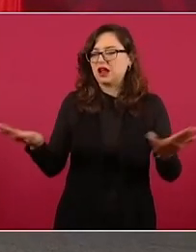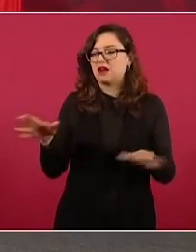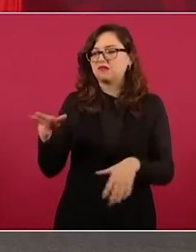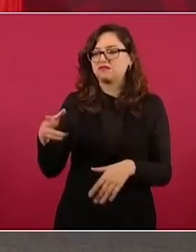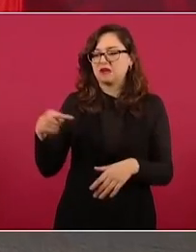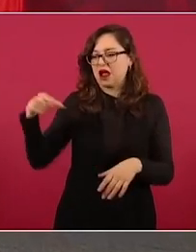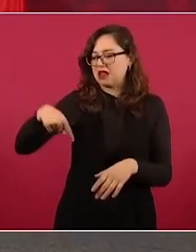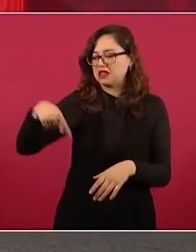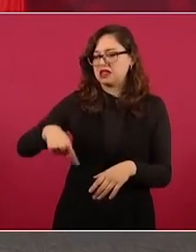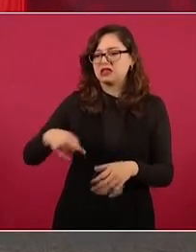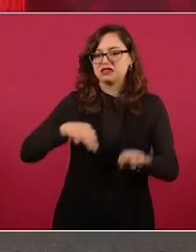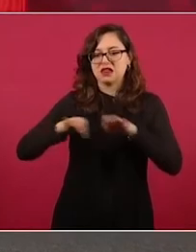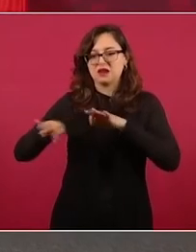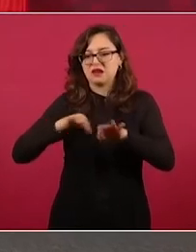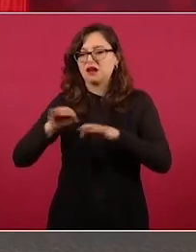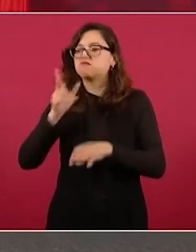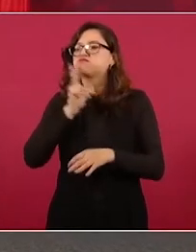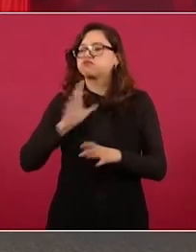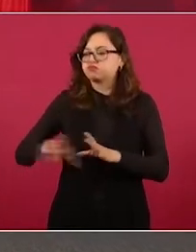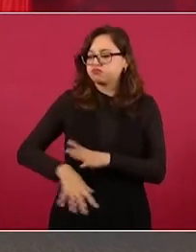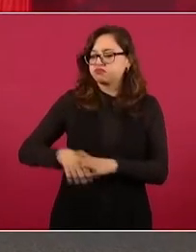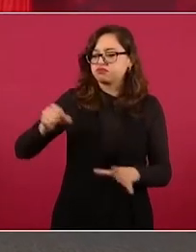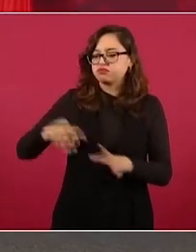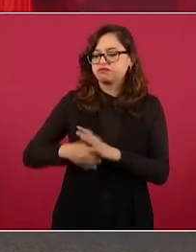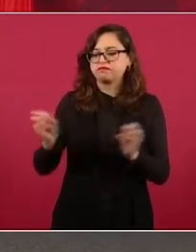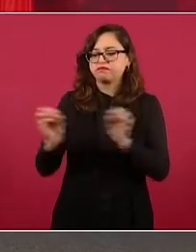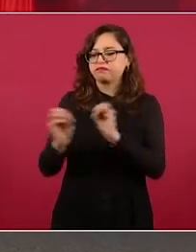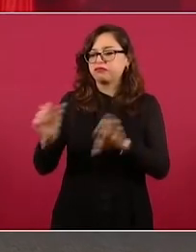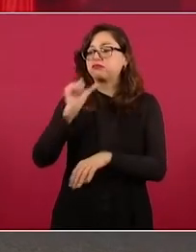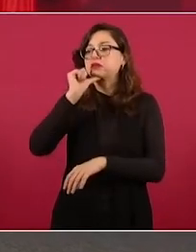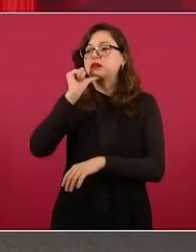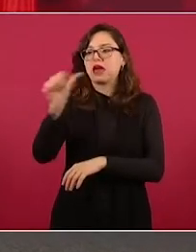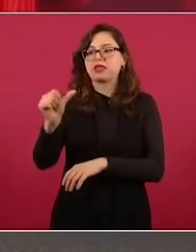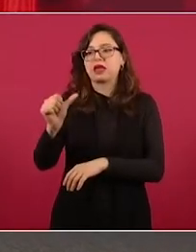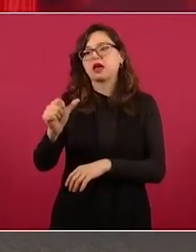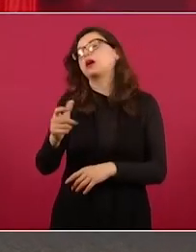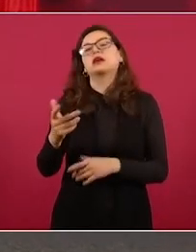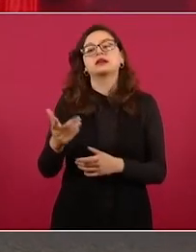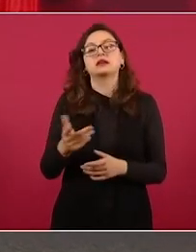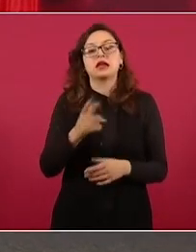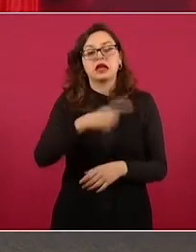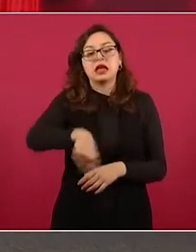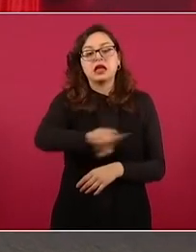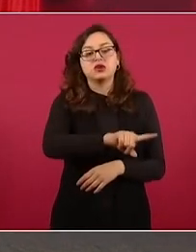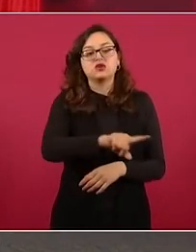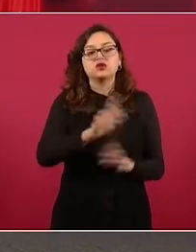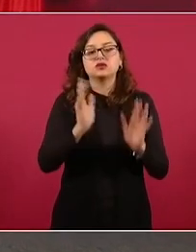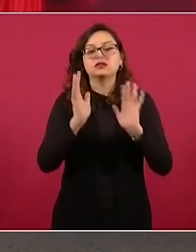Es más, ya habían empezado a importar petróleo crudo.